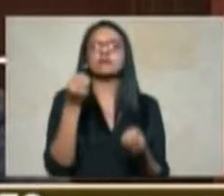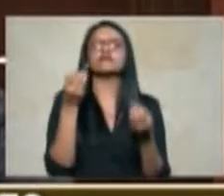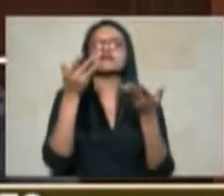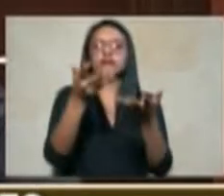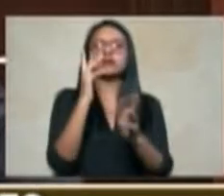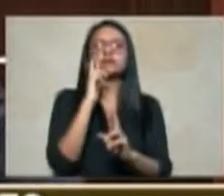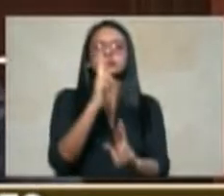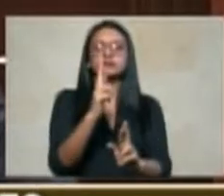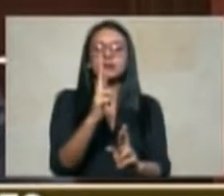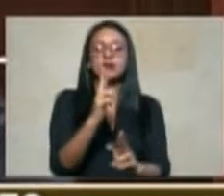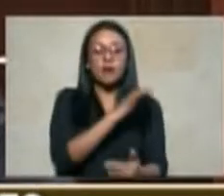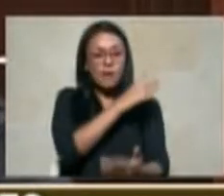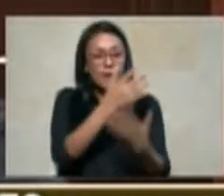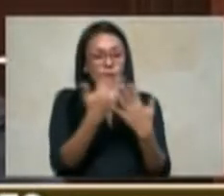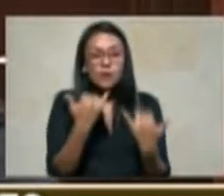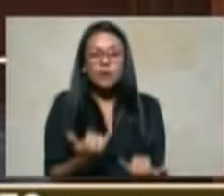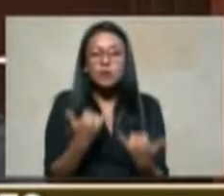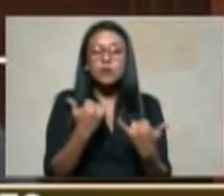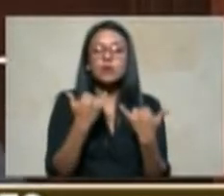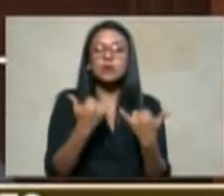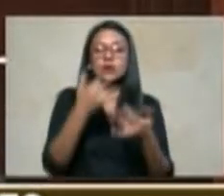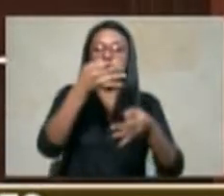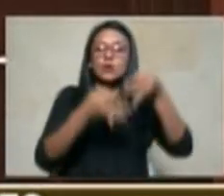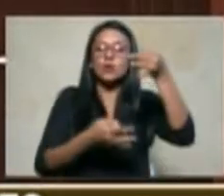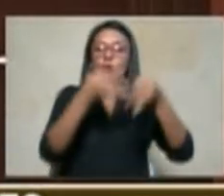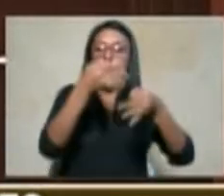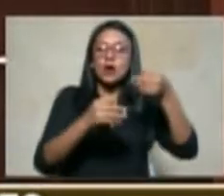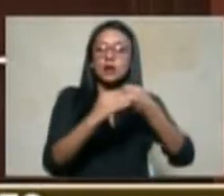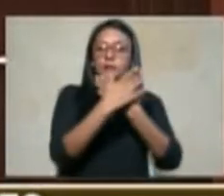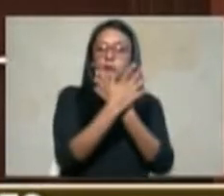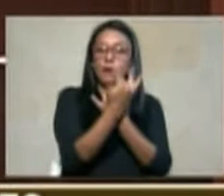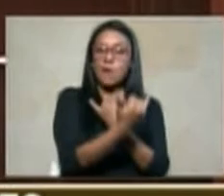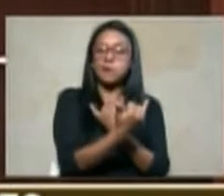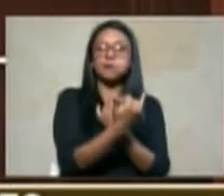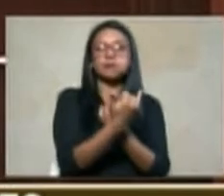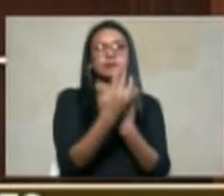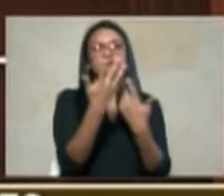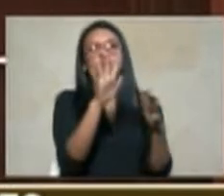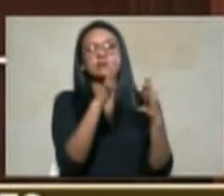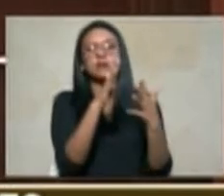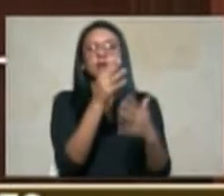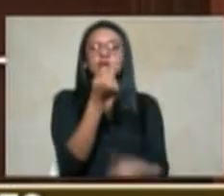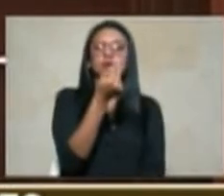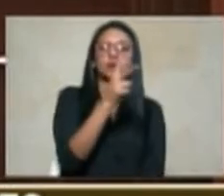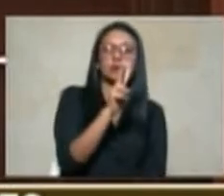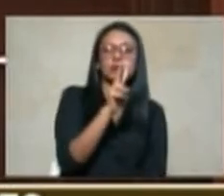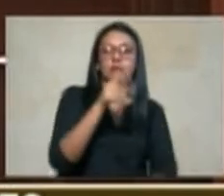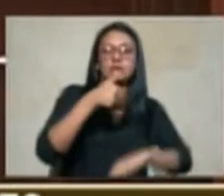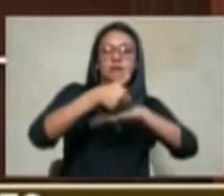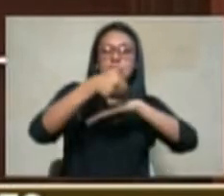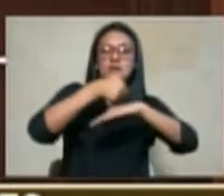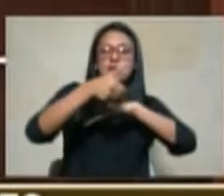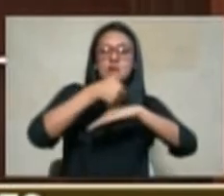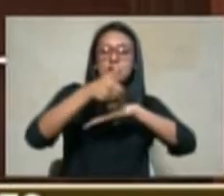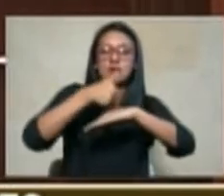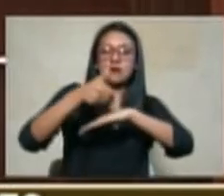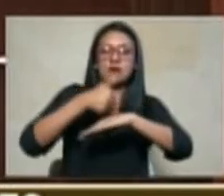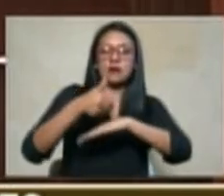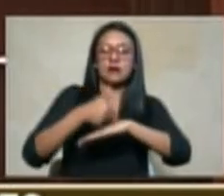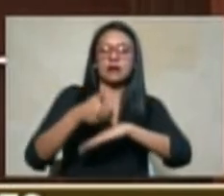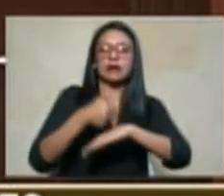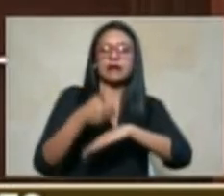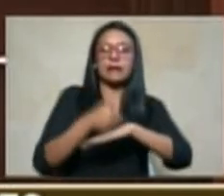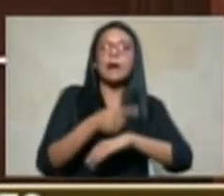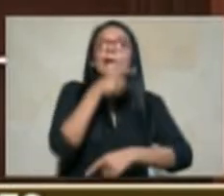ante jueces de la república cerca de 12.000 solicitudes por el orden de las 500.000 hectáreas